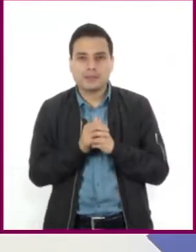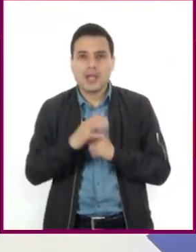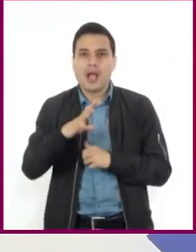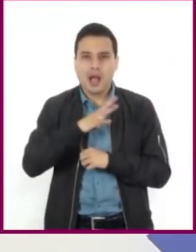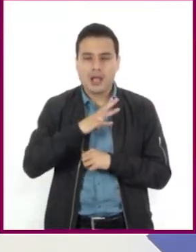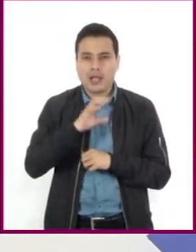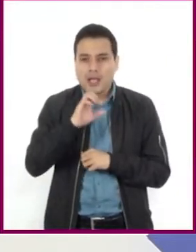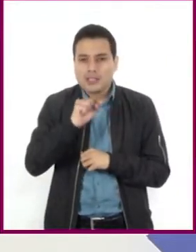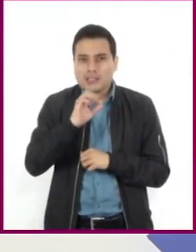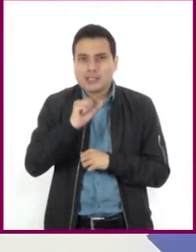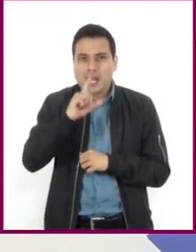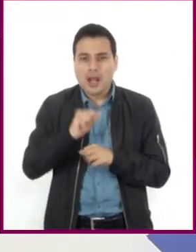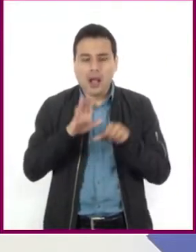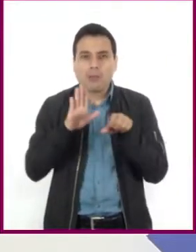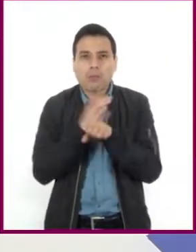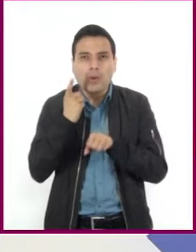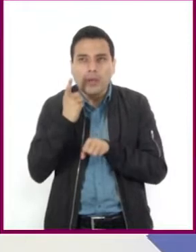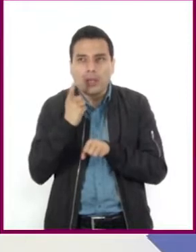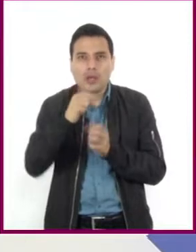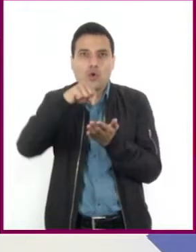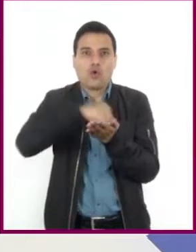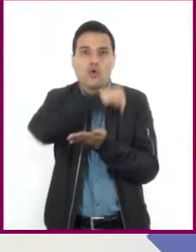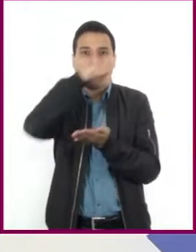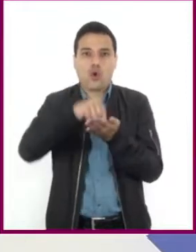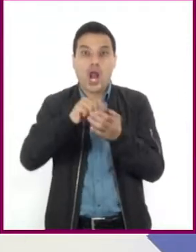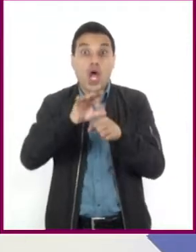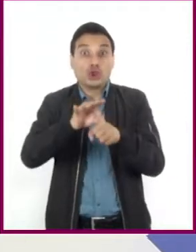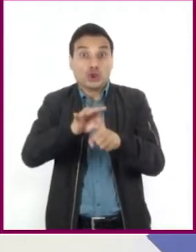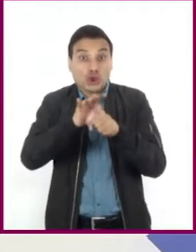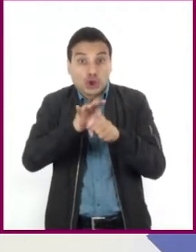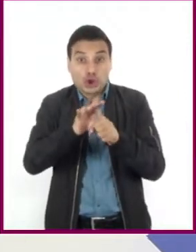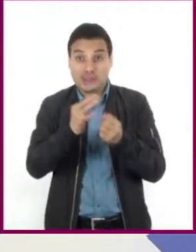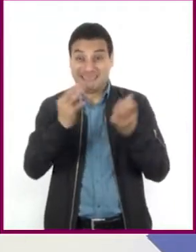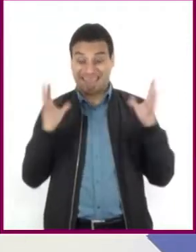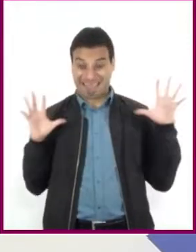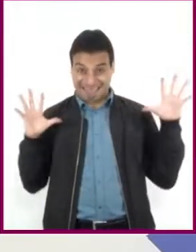papel a todo el mundo. ¿Qué es una escala?